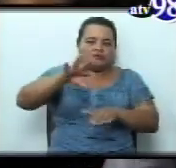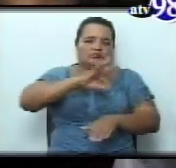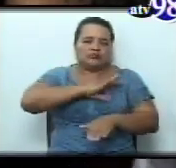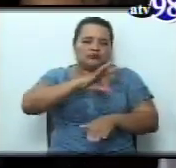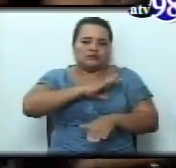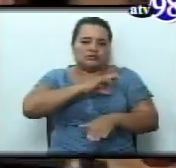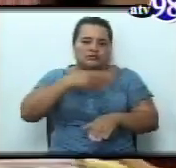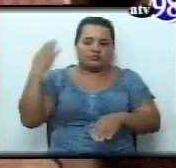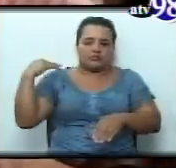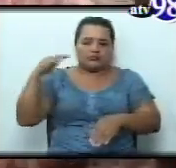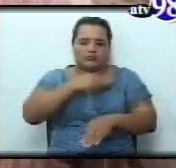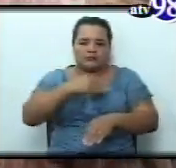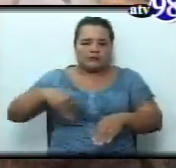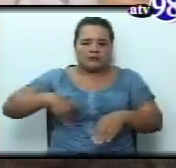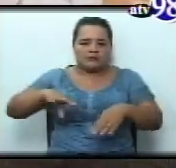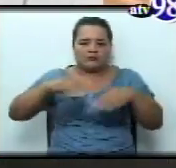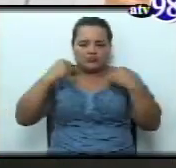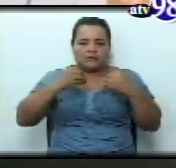dólares.